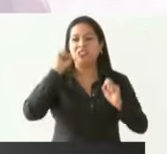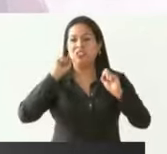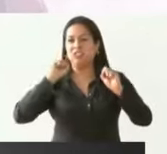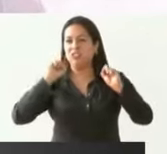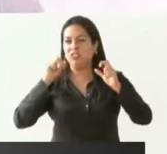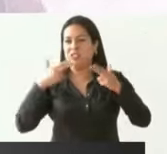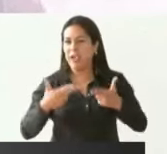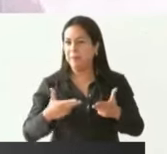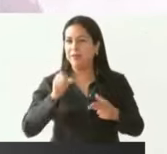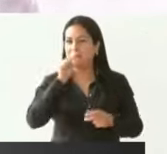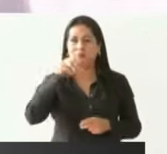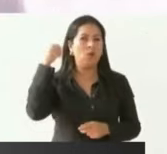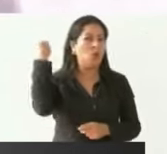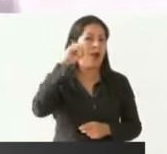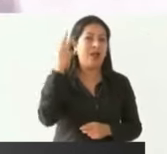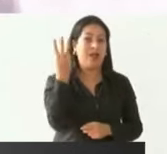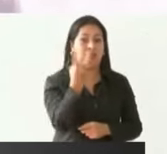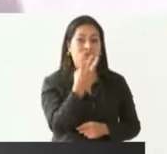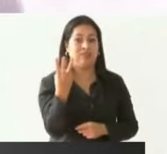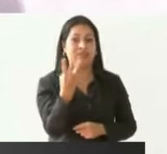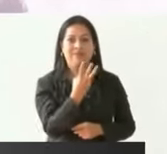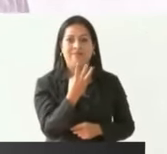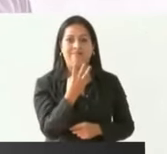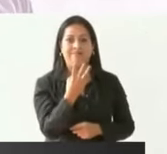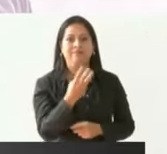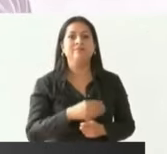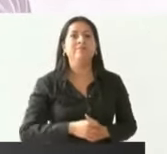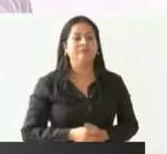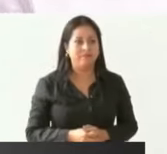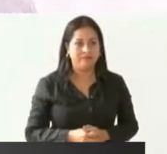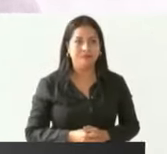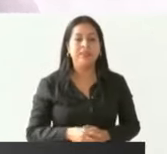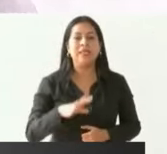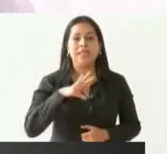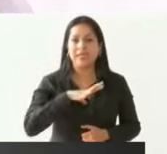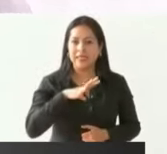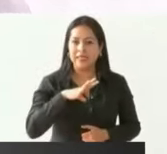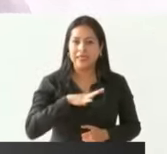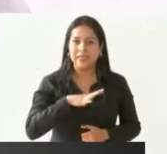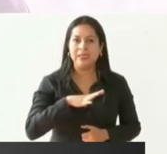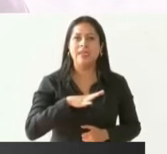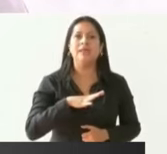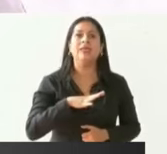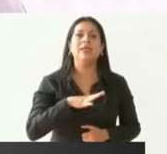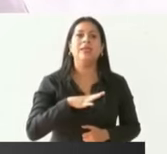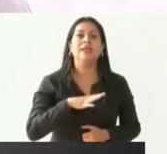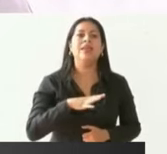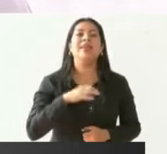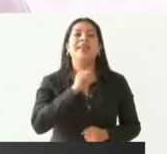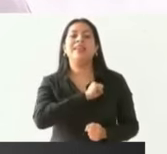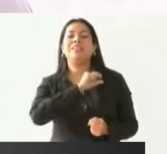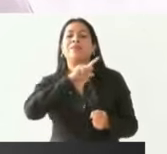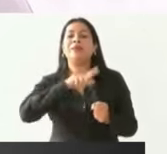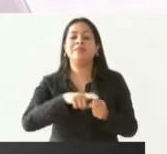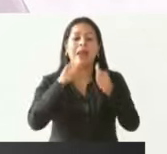y Oaxaca. Son los tres que tienen trato especial.